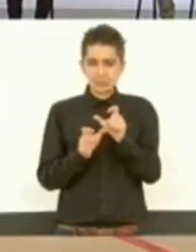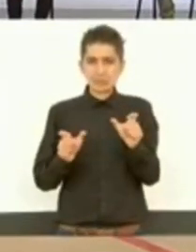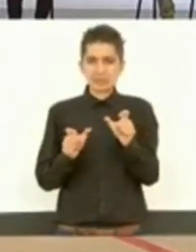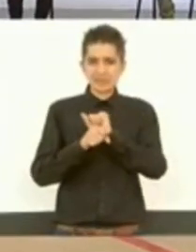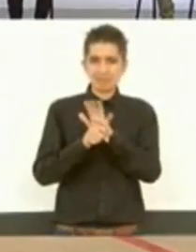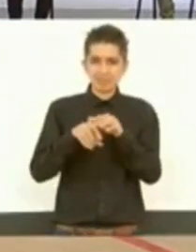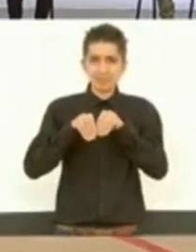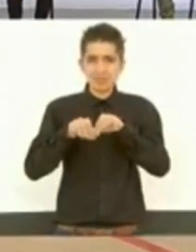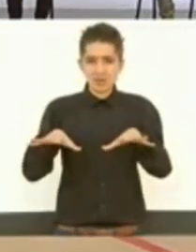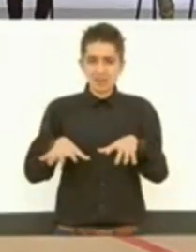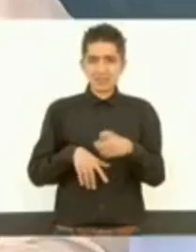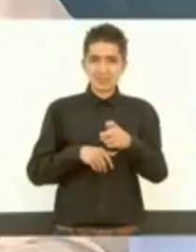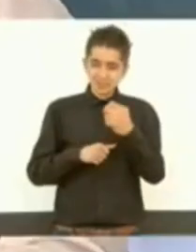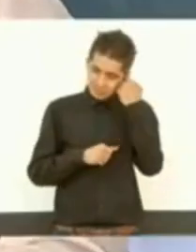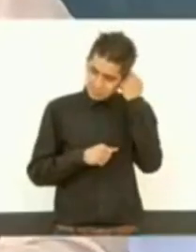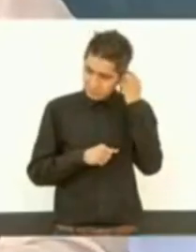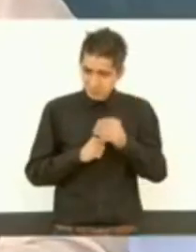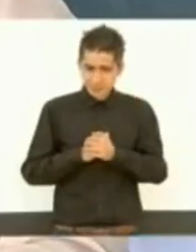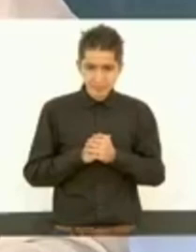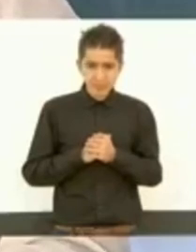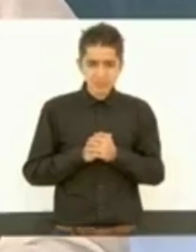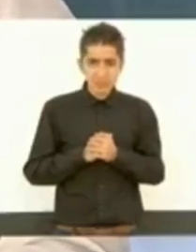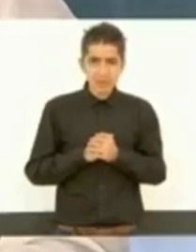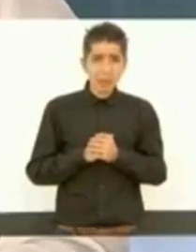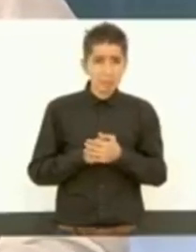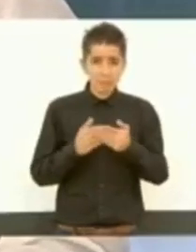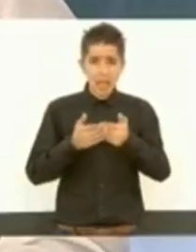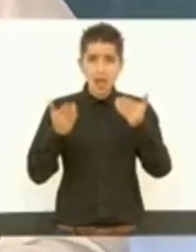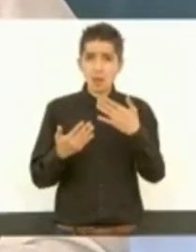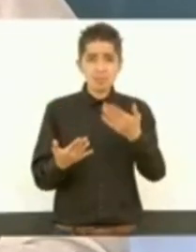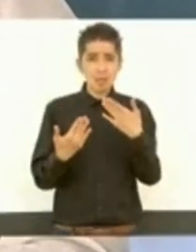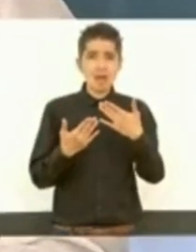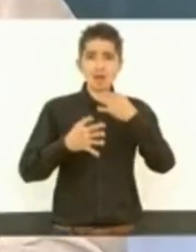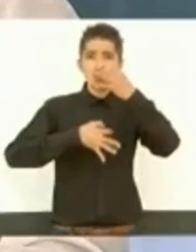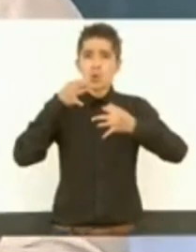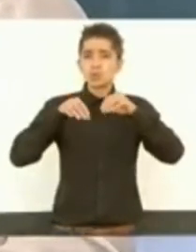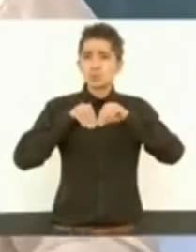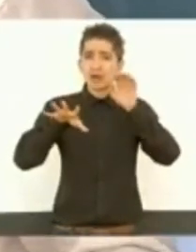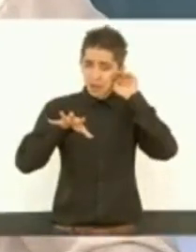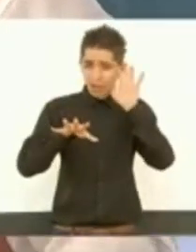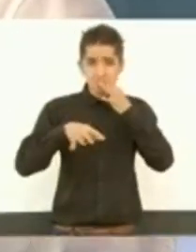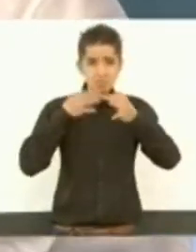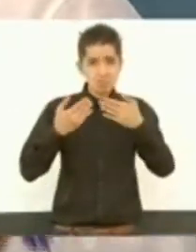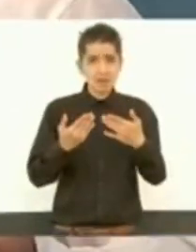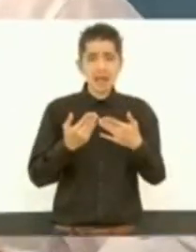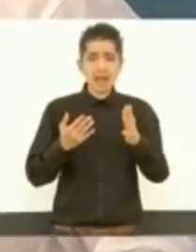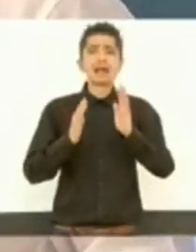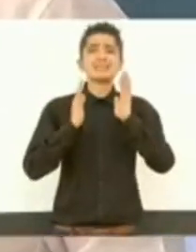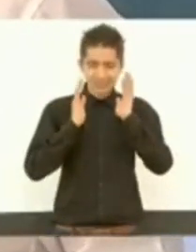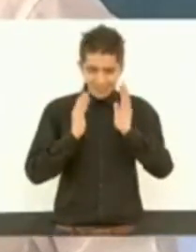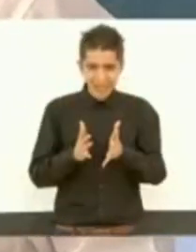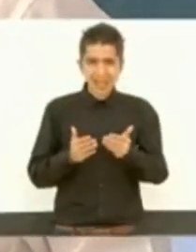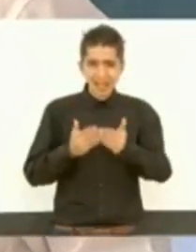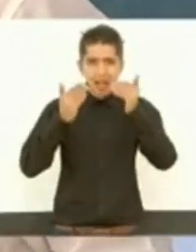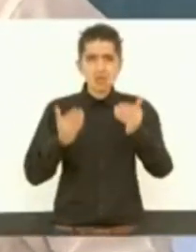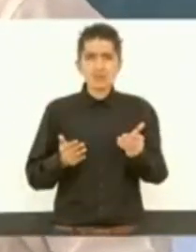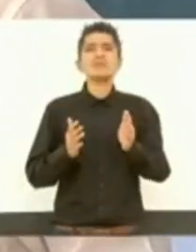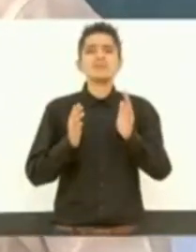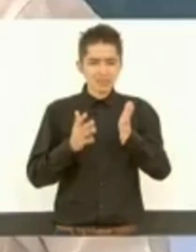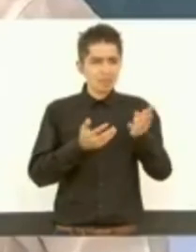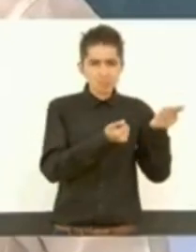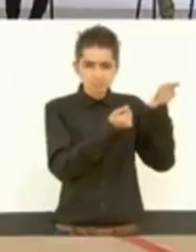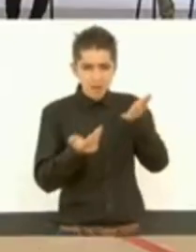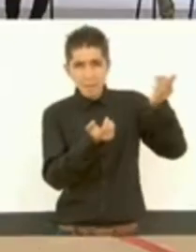del COVID-19. Y la buena noticia es de que ya estamos recibiendo